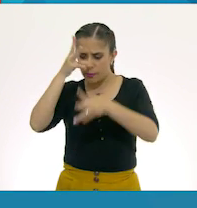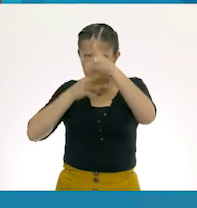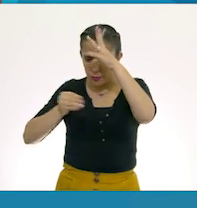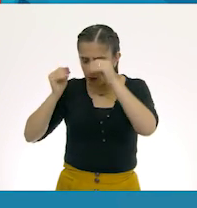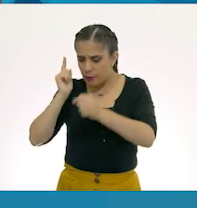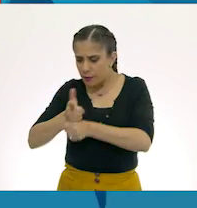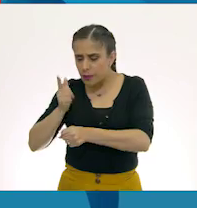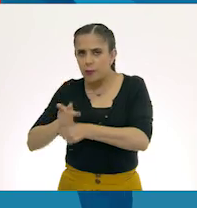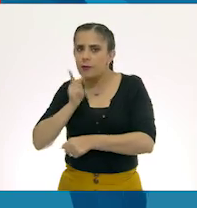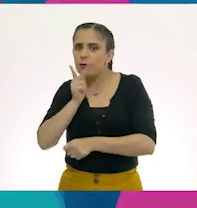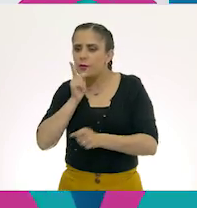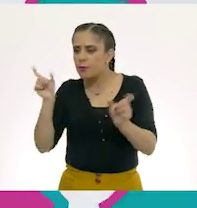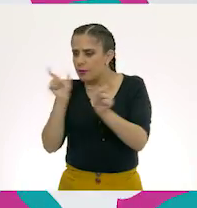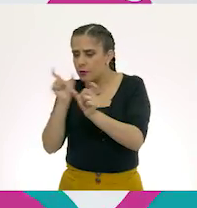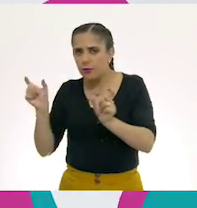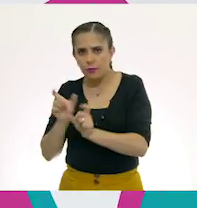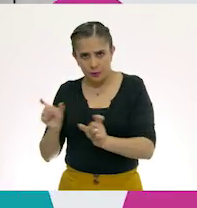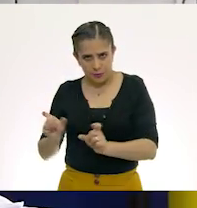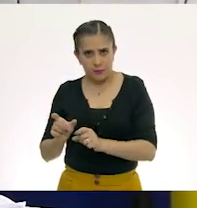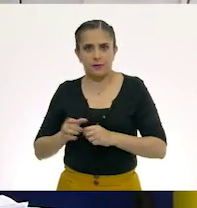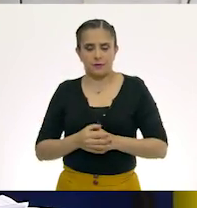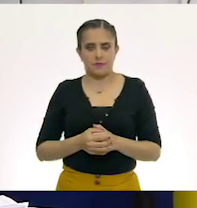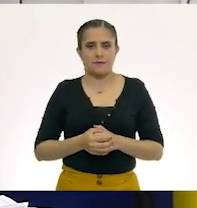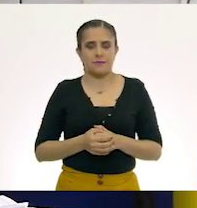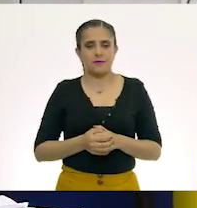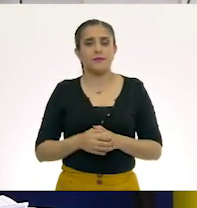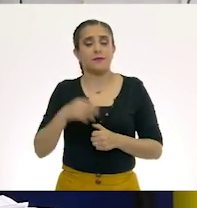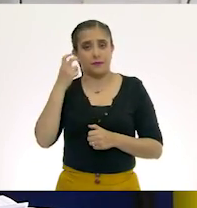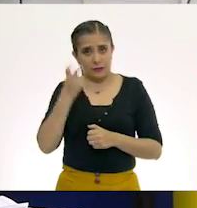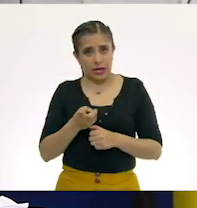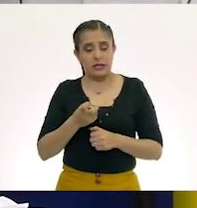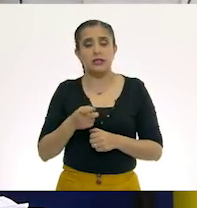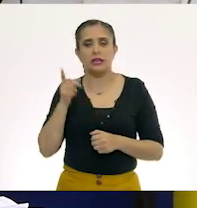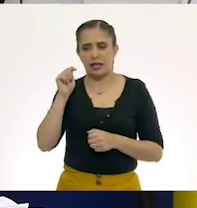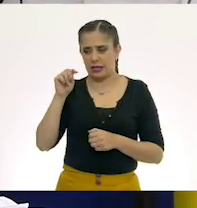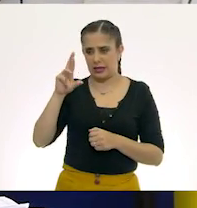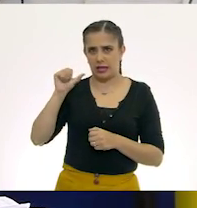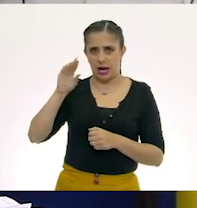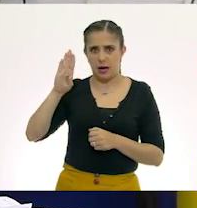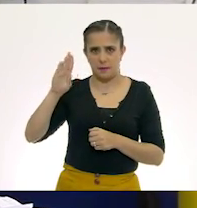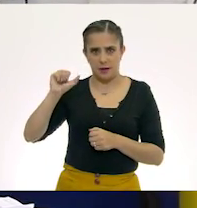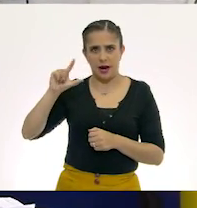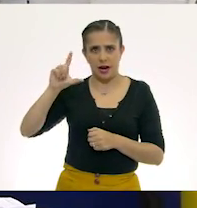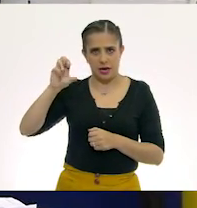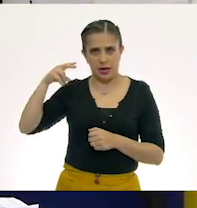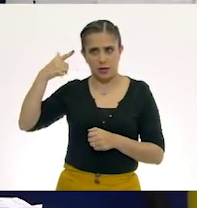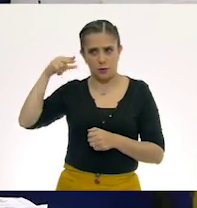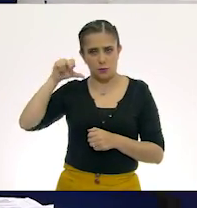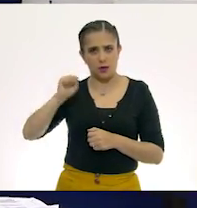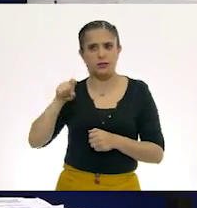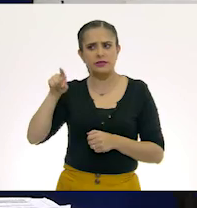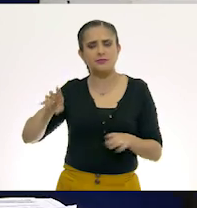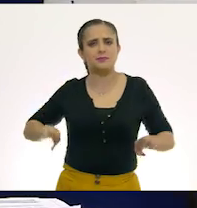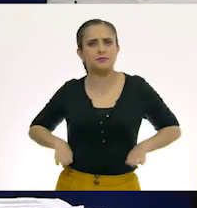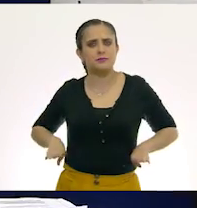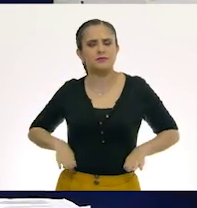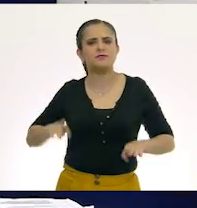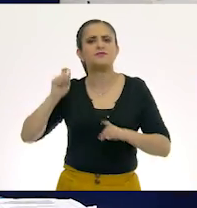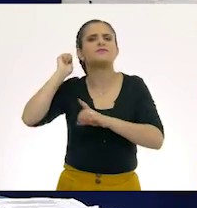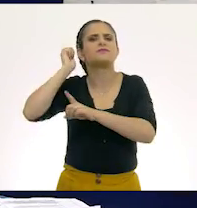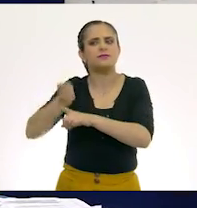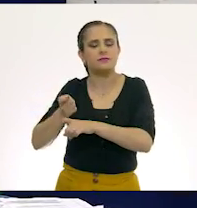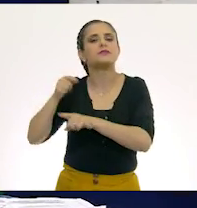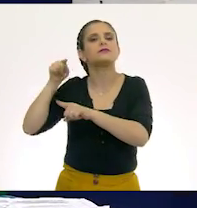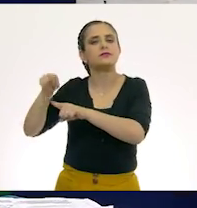Bien. Pues, cuando hablamos un poquito de las características de estos trabalenguas, hablamos también de que había familias léxicas,